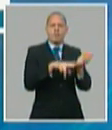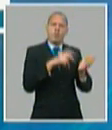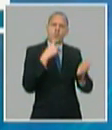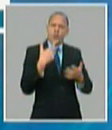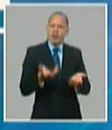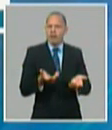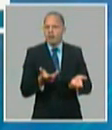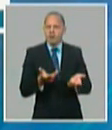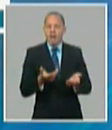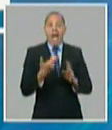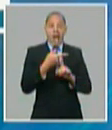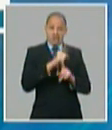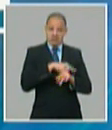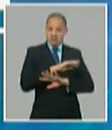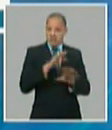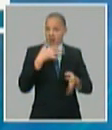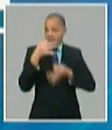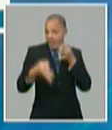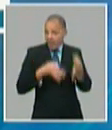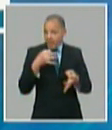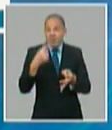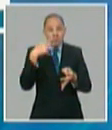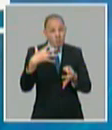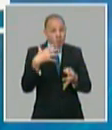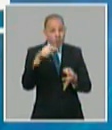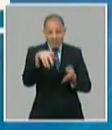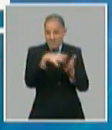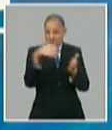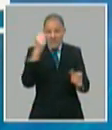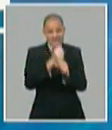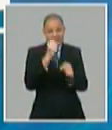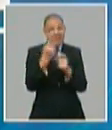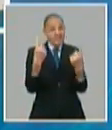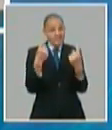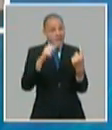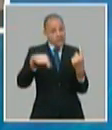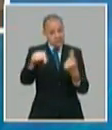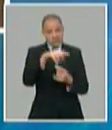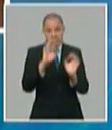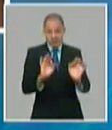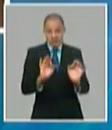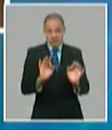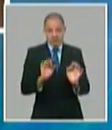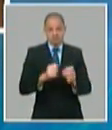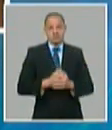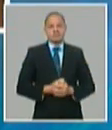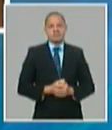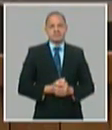cuanto a su importancia en la generación de empleos es la principal fuente para generar empleos en el país